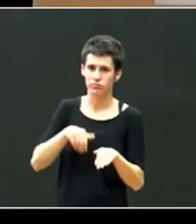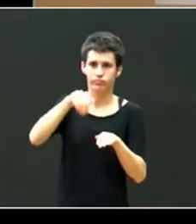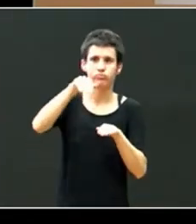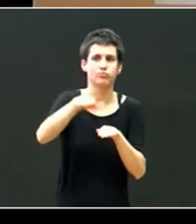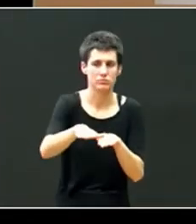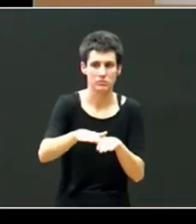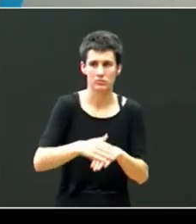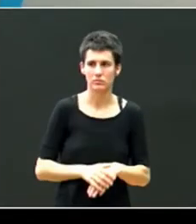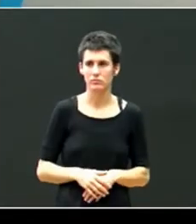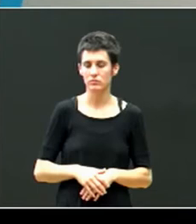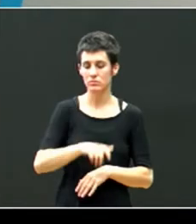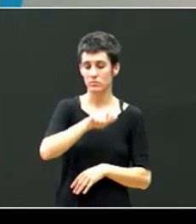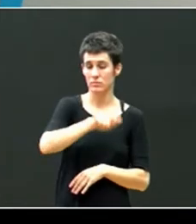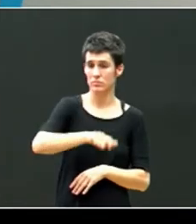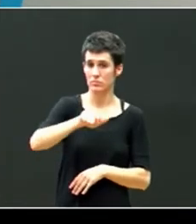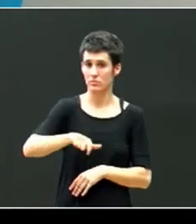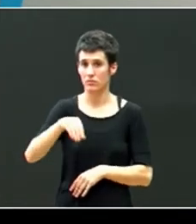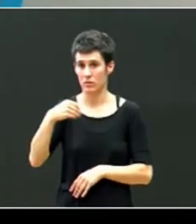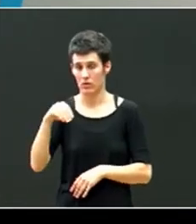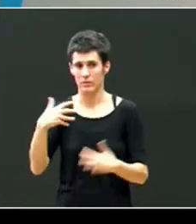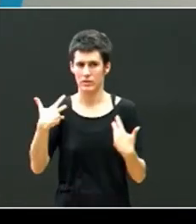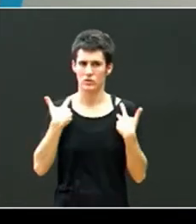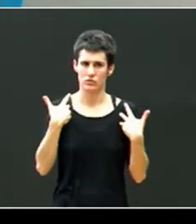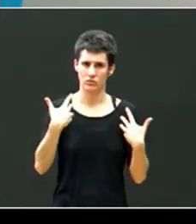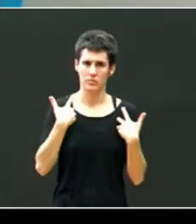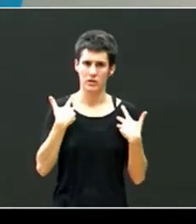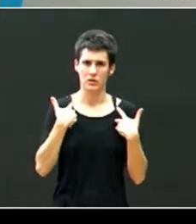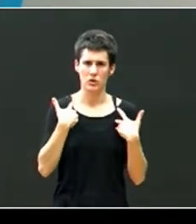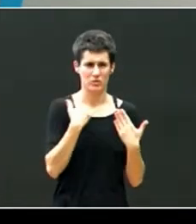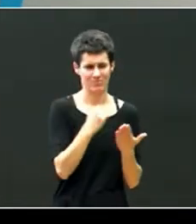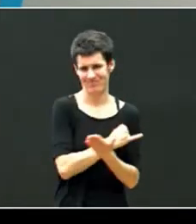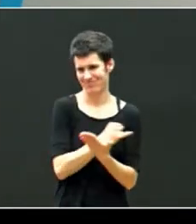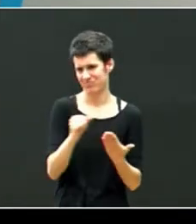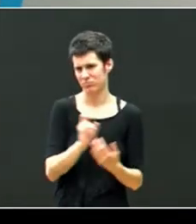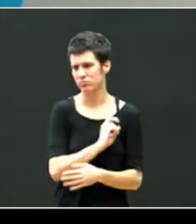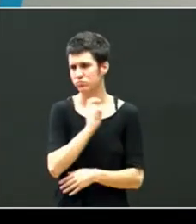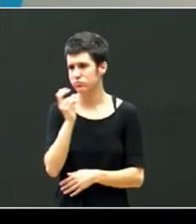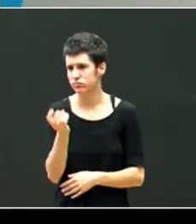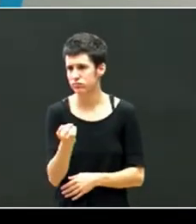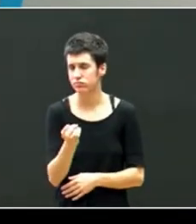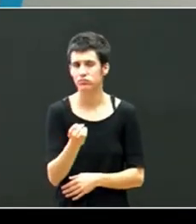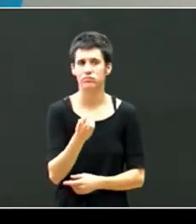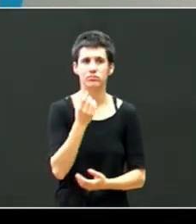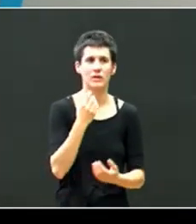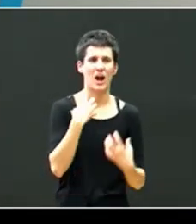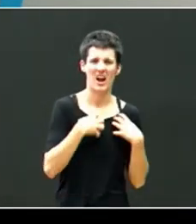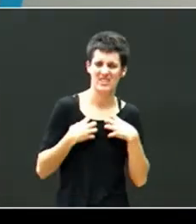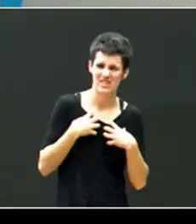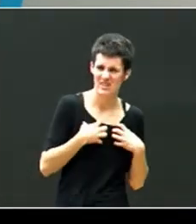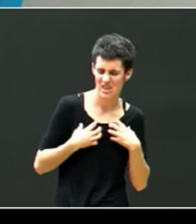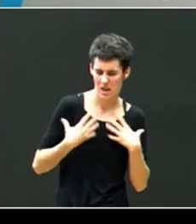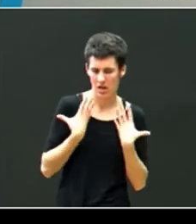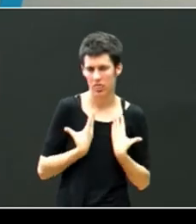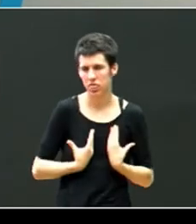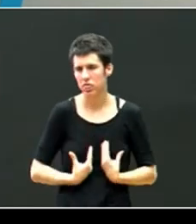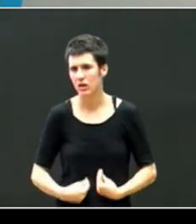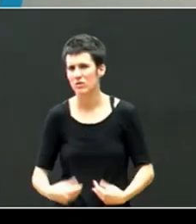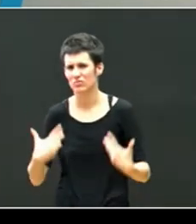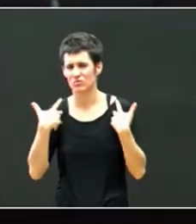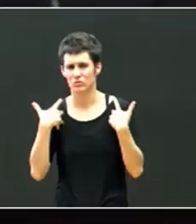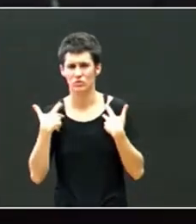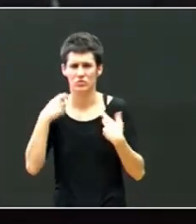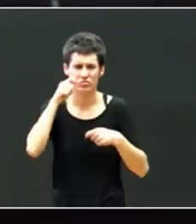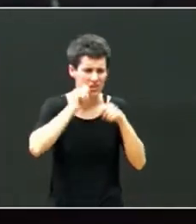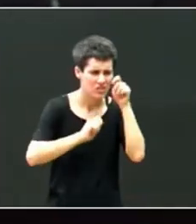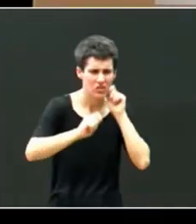el sufrimiento de los menores se puede expresar de muchas maneras los niños que tienen ansiedad depresión que lloran que sufren que se lamentan